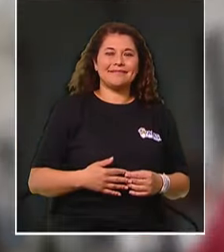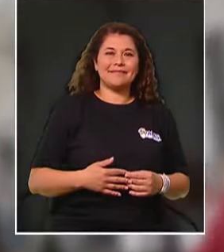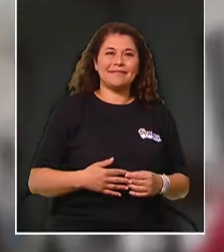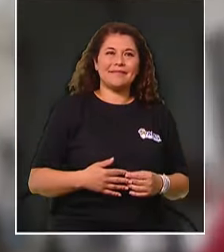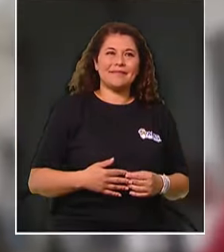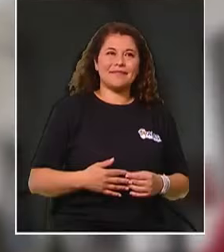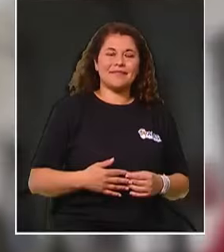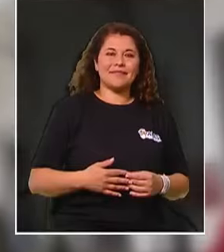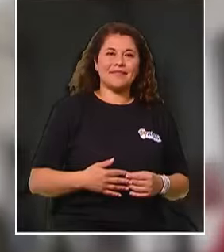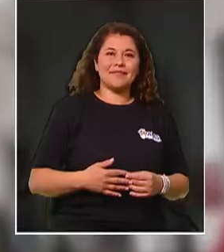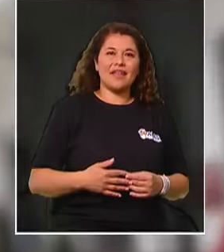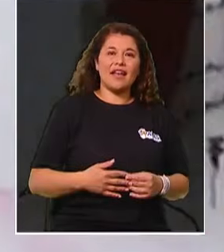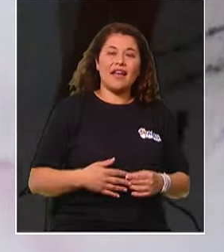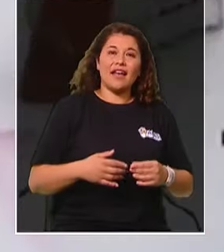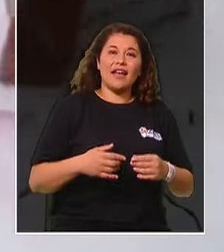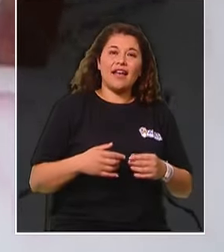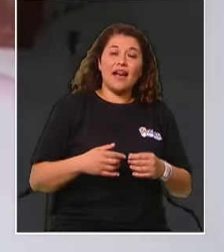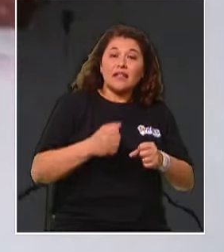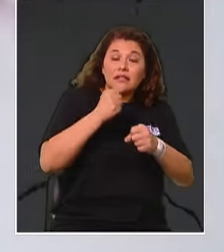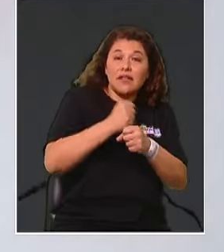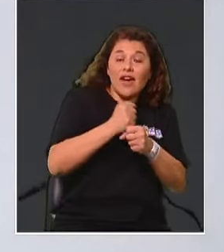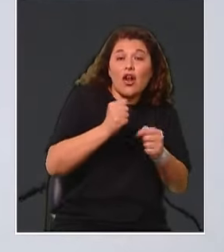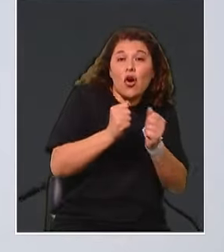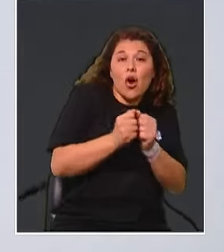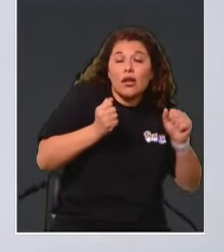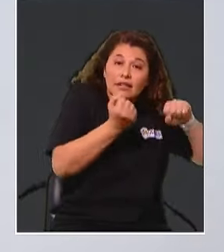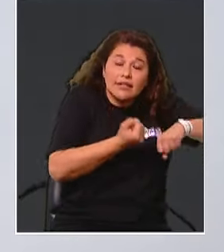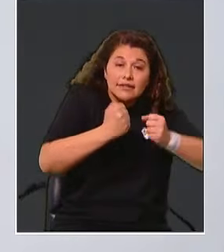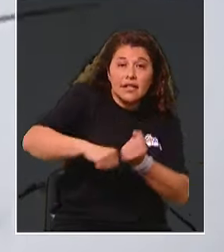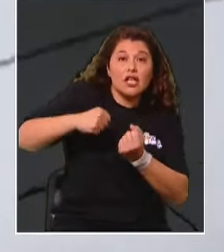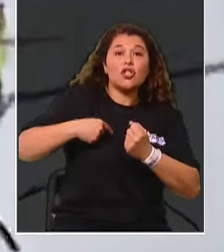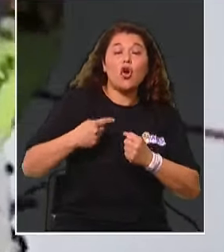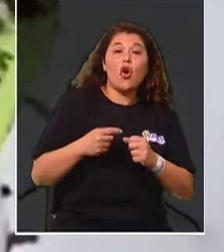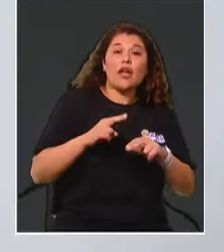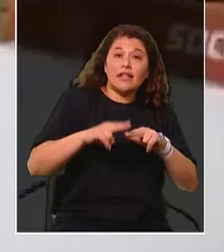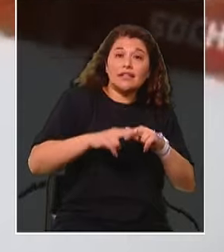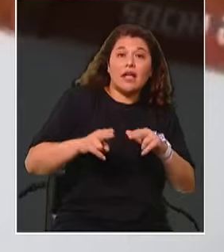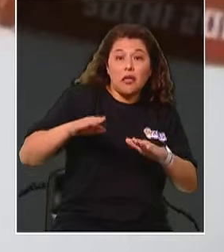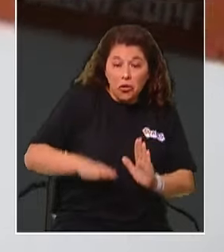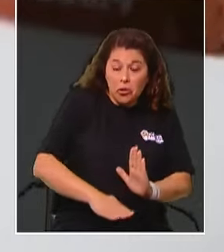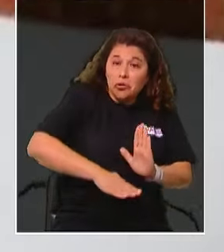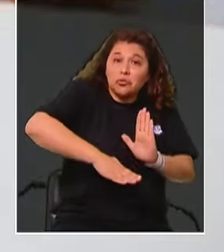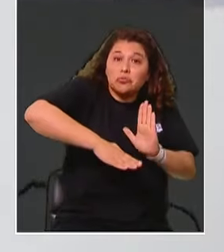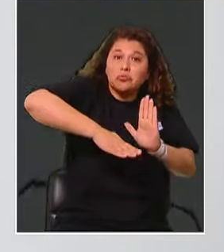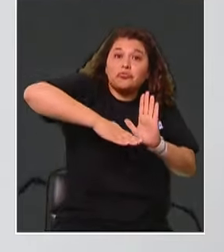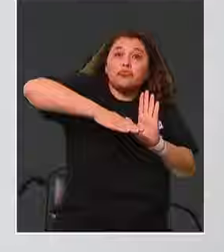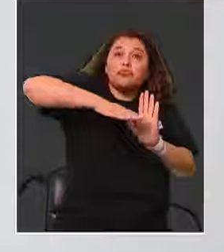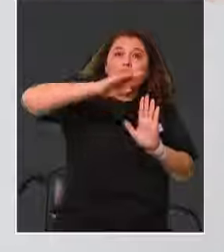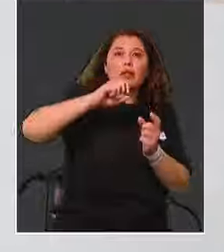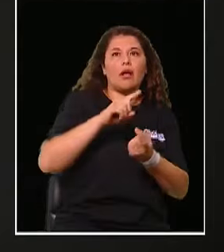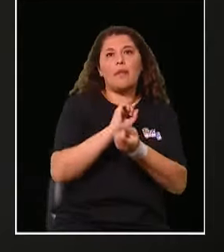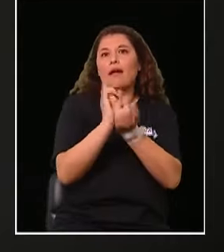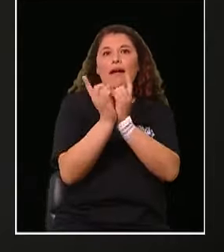Hacer clases de esquí, competencia. Fue lo que estuve haciendo durante cinco años. Me cambió la vida.